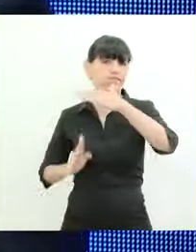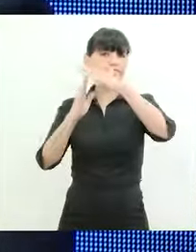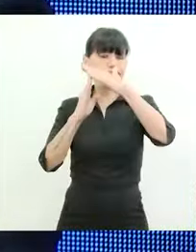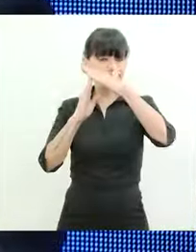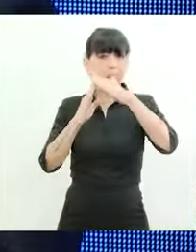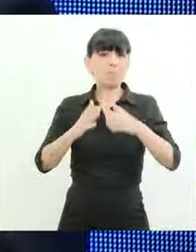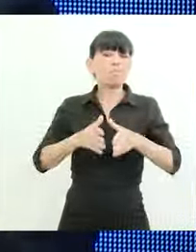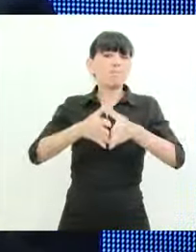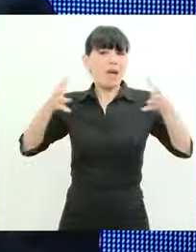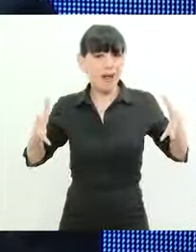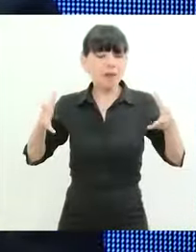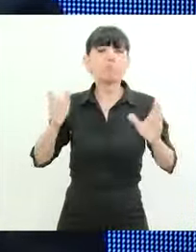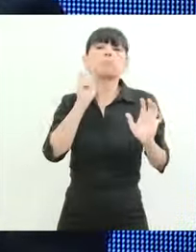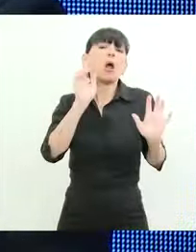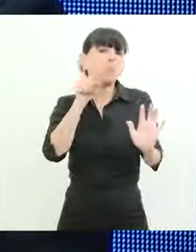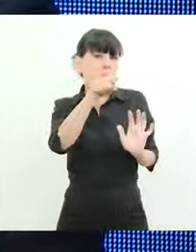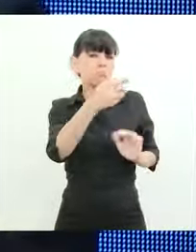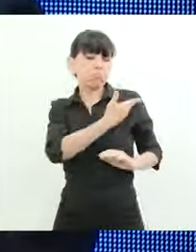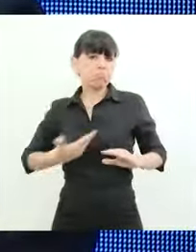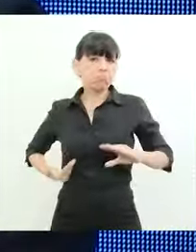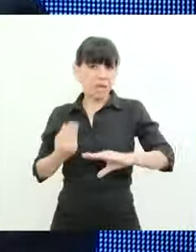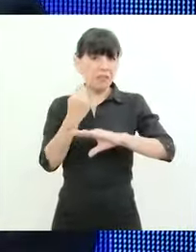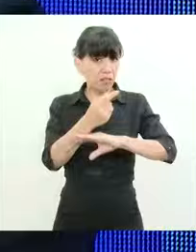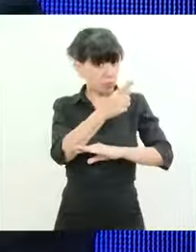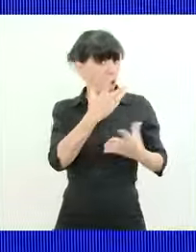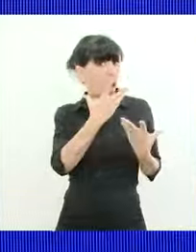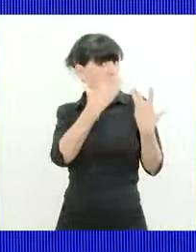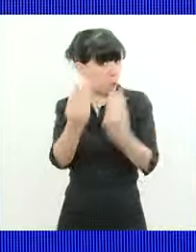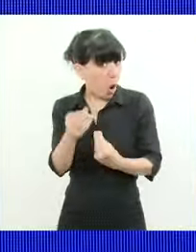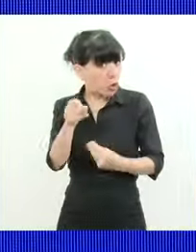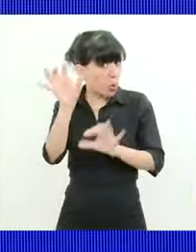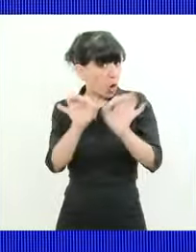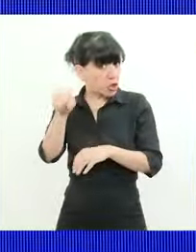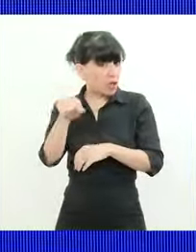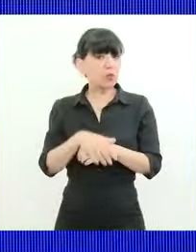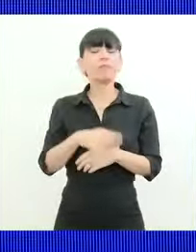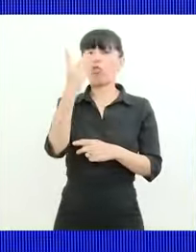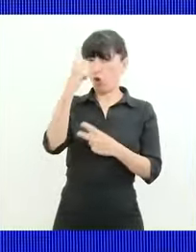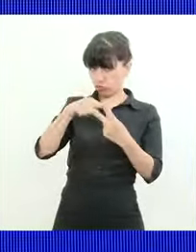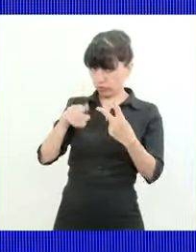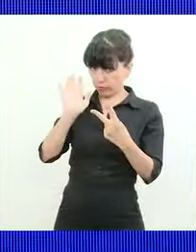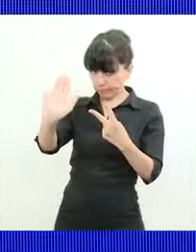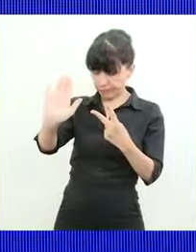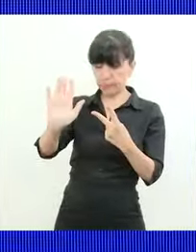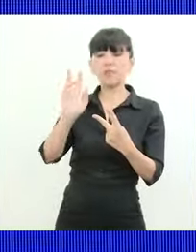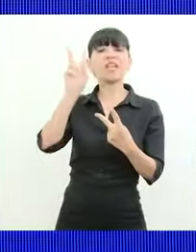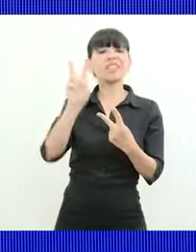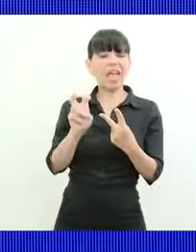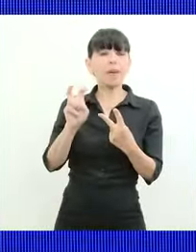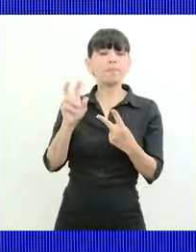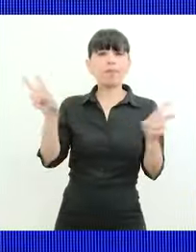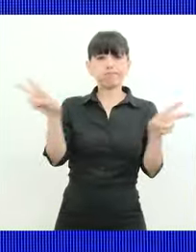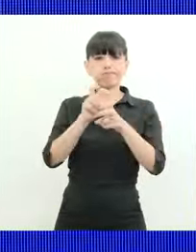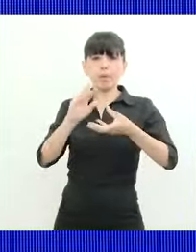en el caso de que sea elegido ¿apoyaría esa moción? dos cosas una respecto del tema coparticipación